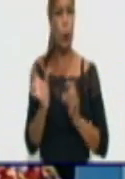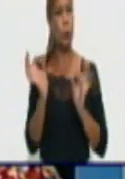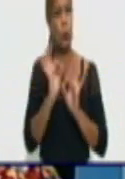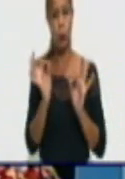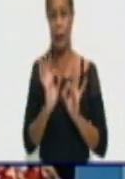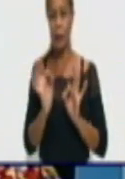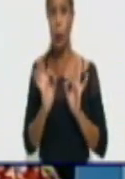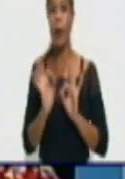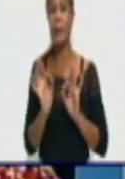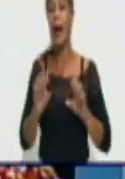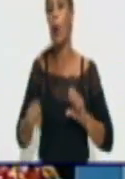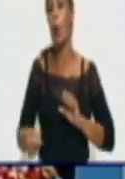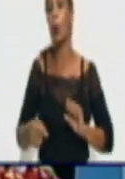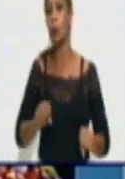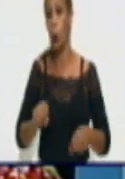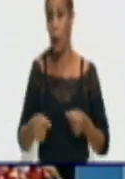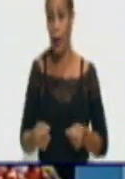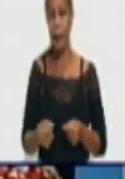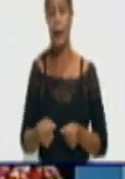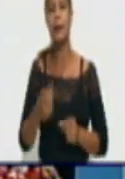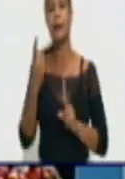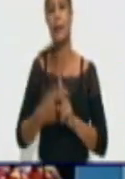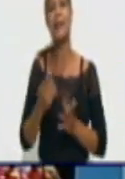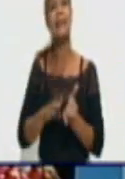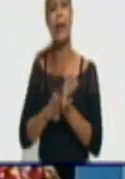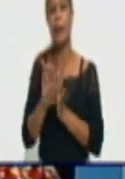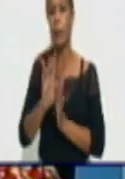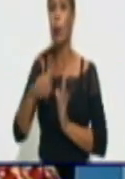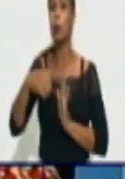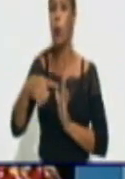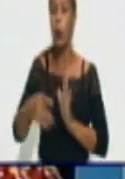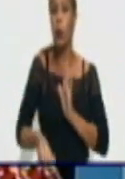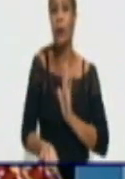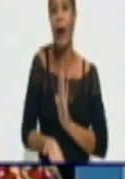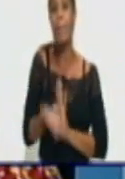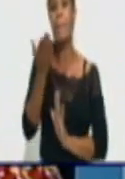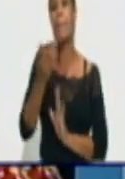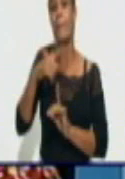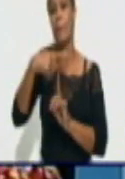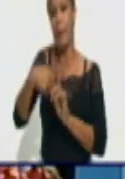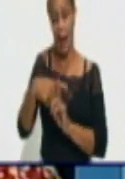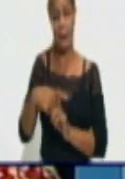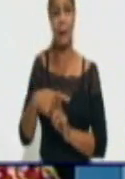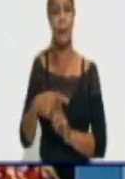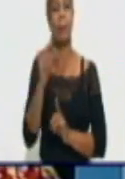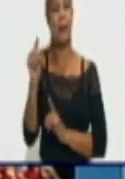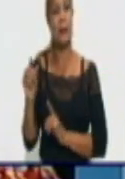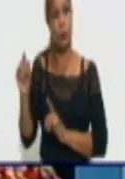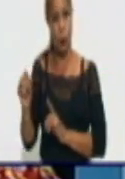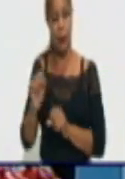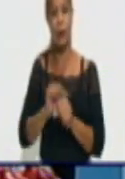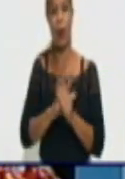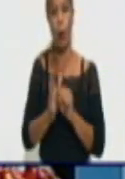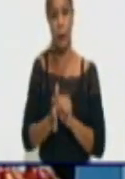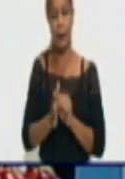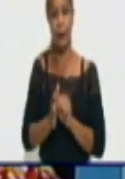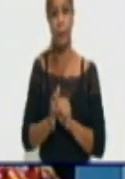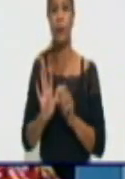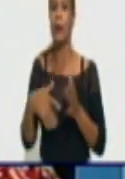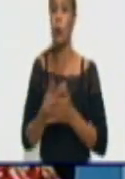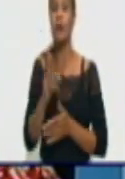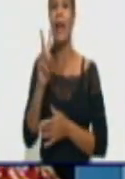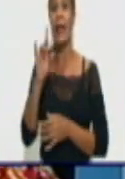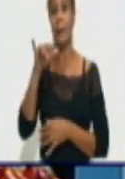en el país ni en la provincia. Seguimos reportando casos, o sea que seguimos con una circulación del virus en la provincia.